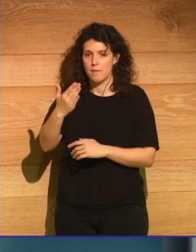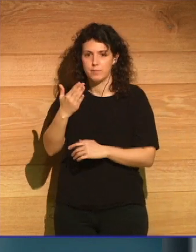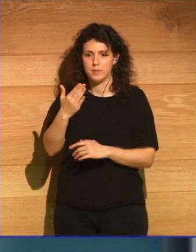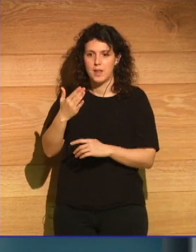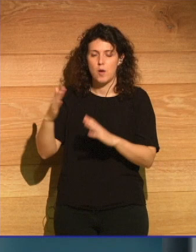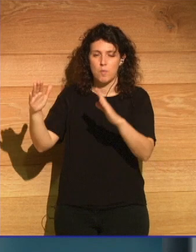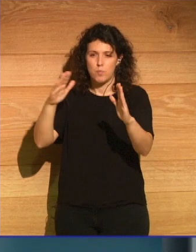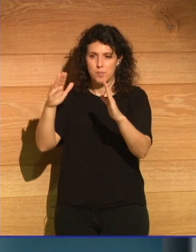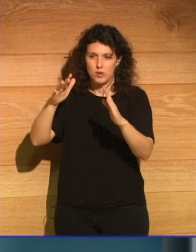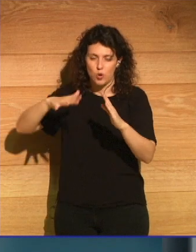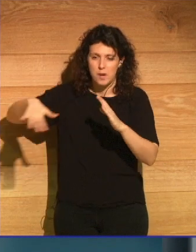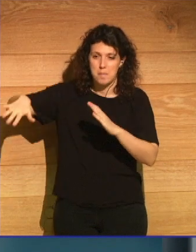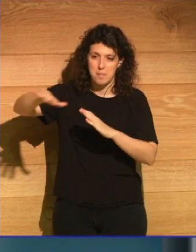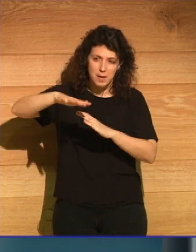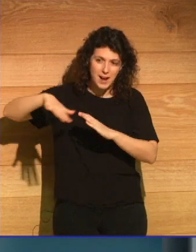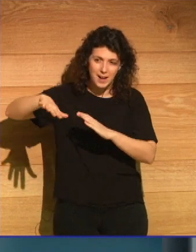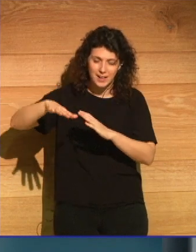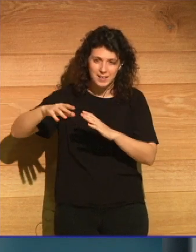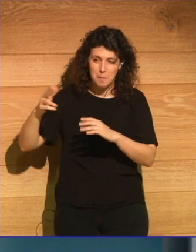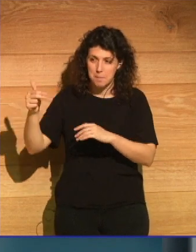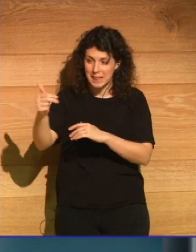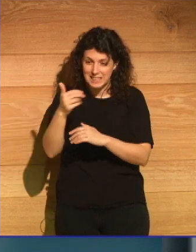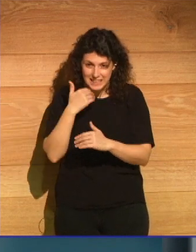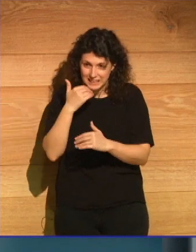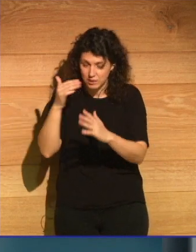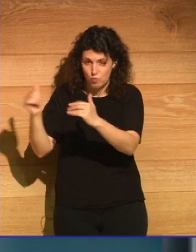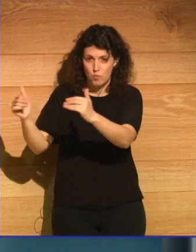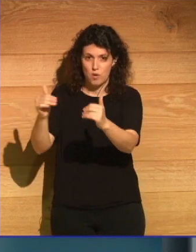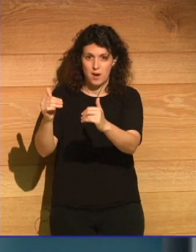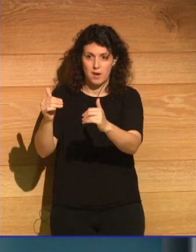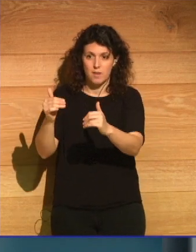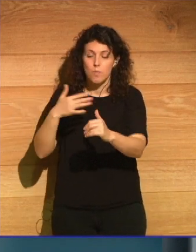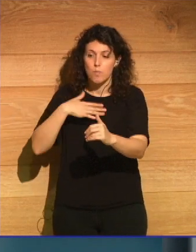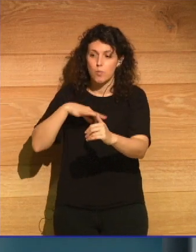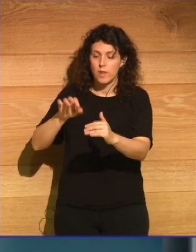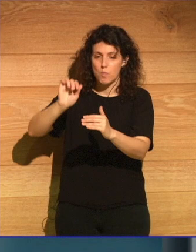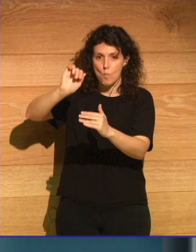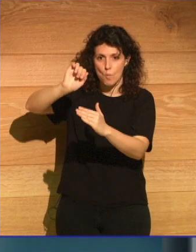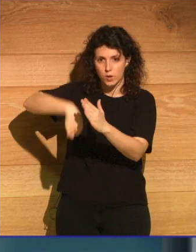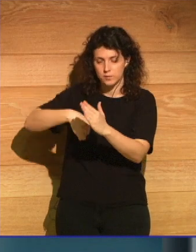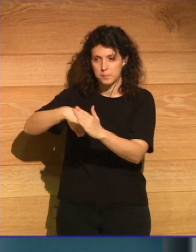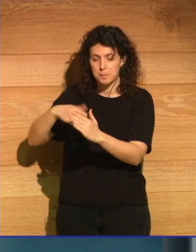los mares no estén llenos de peces, sino que se vacíen